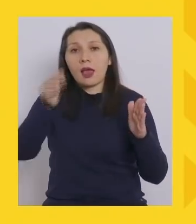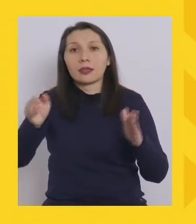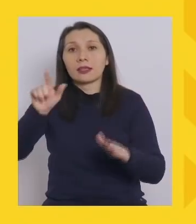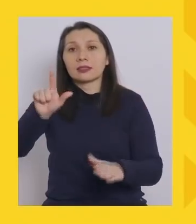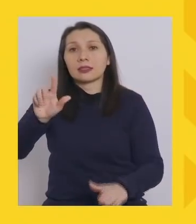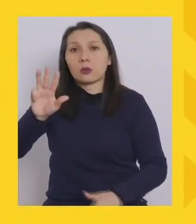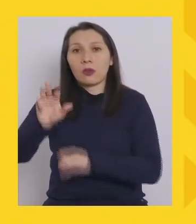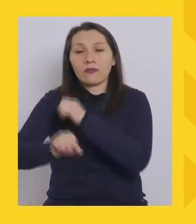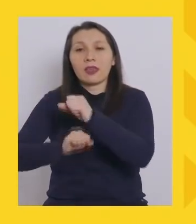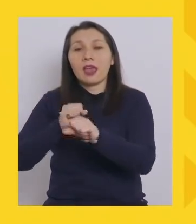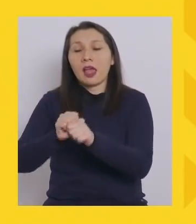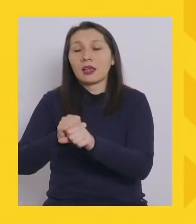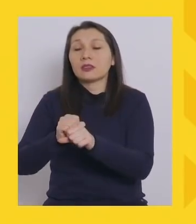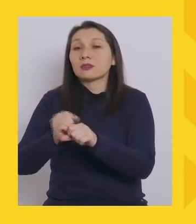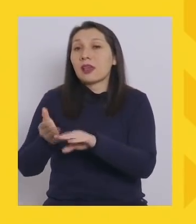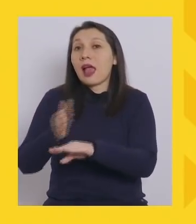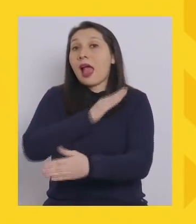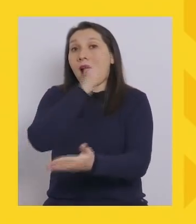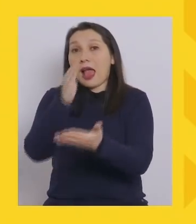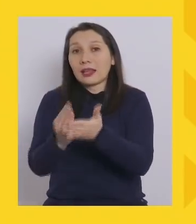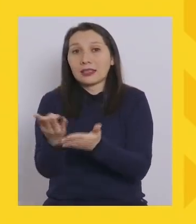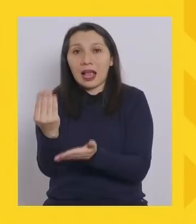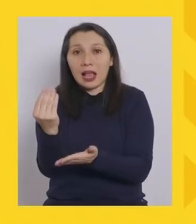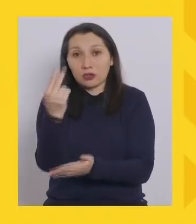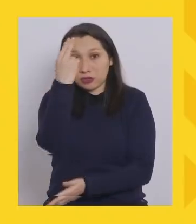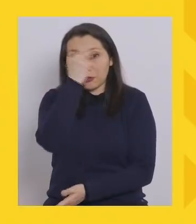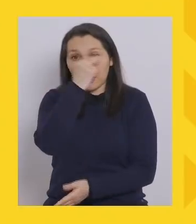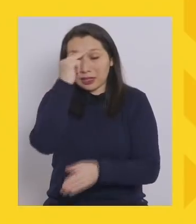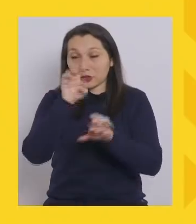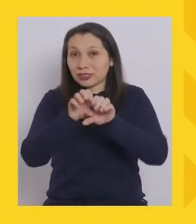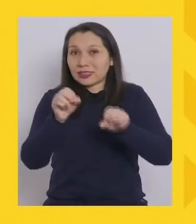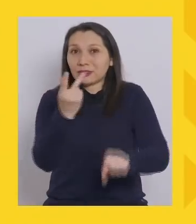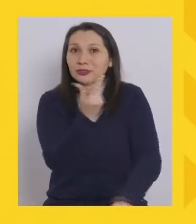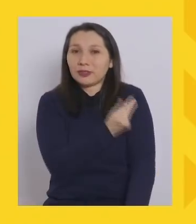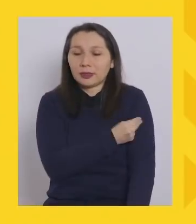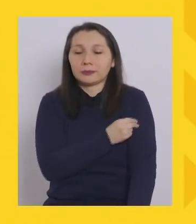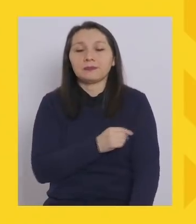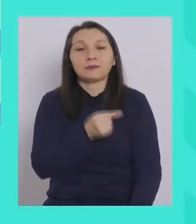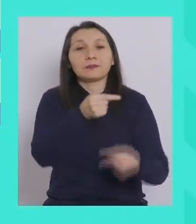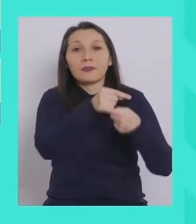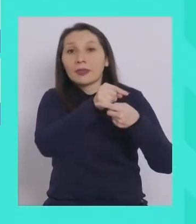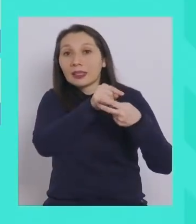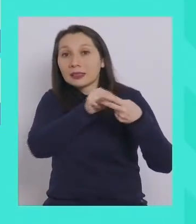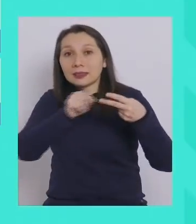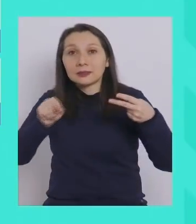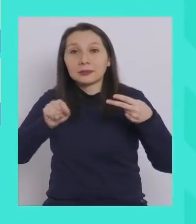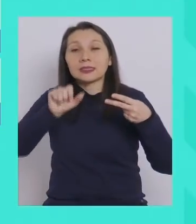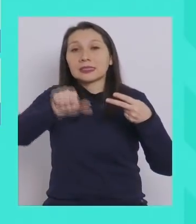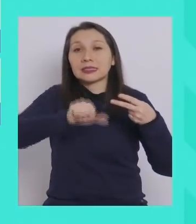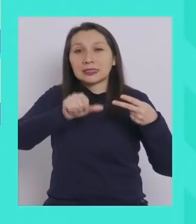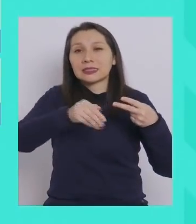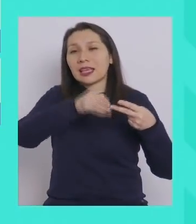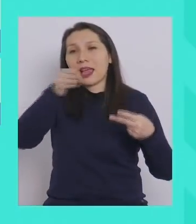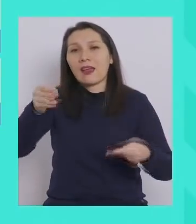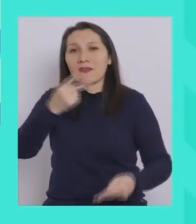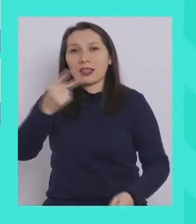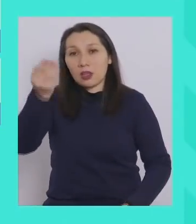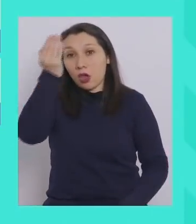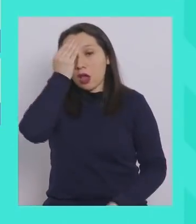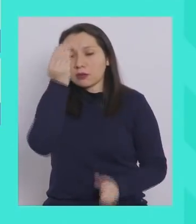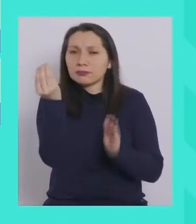años que lo hayan hecho hasta el 14 de marzo. La semana del 16 al 22 de agosto vamos a continuar